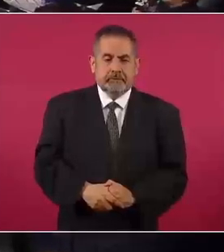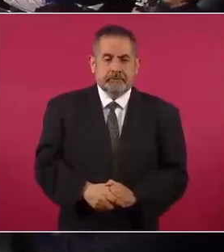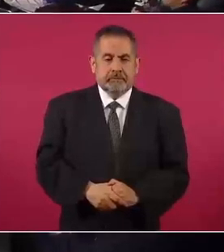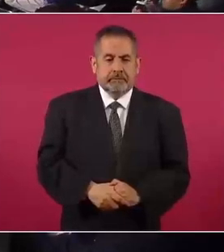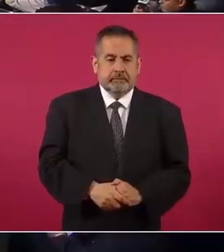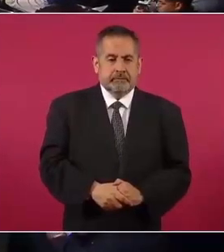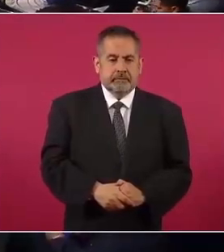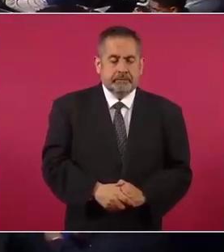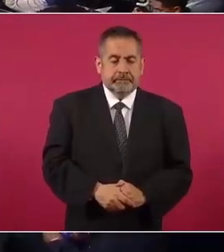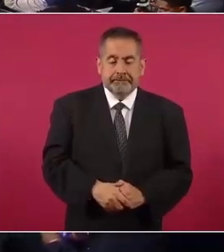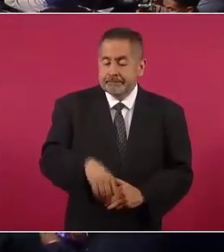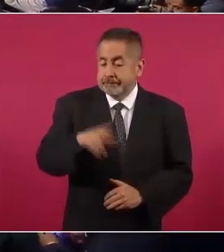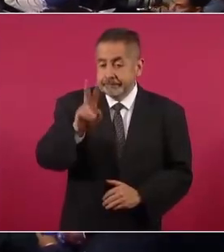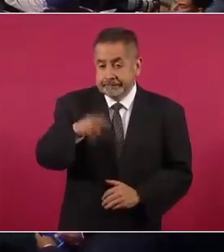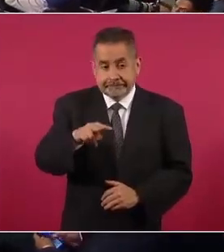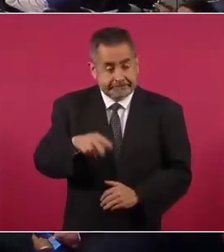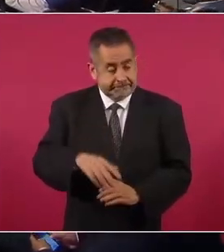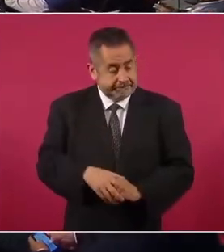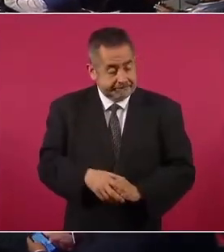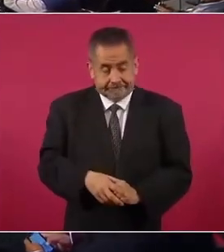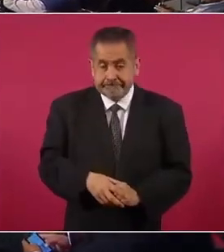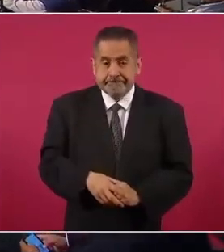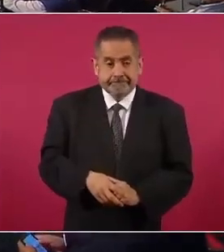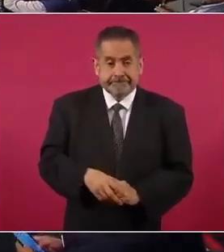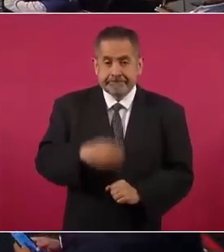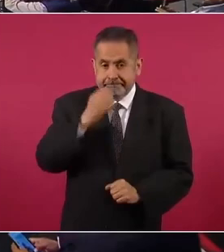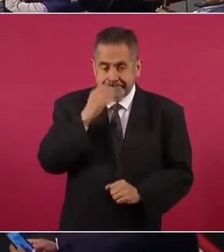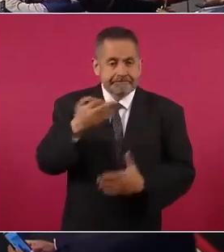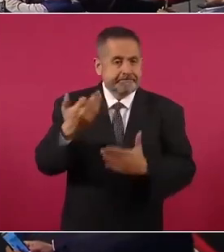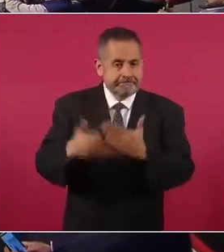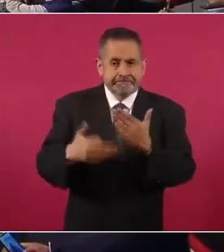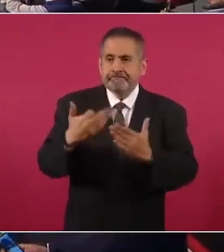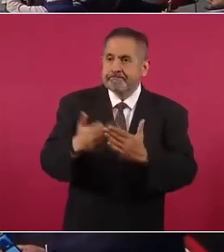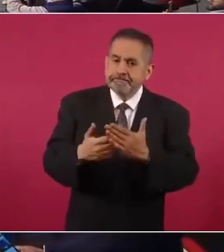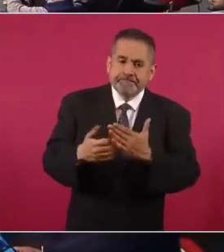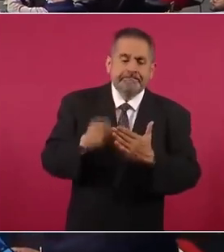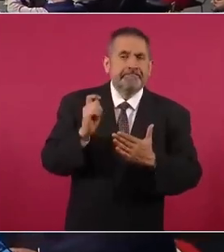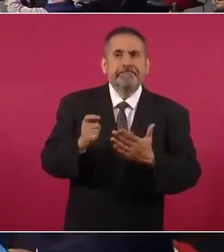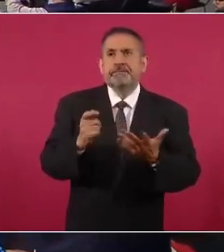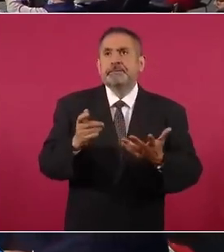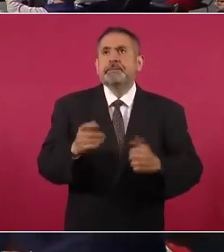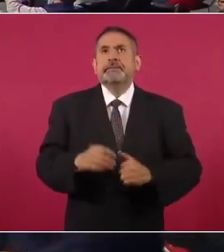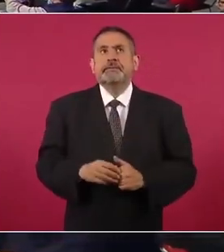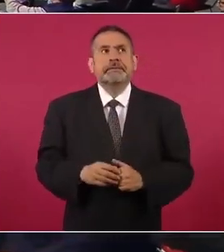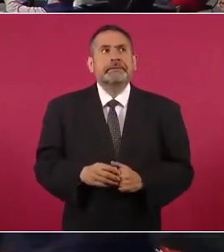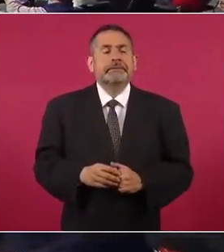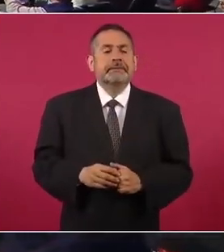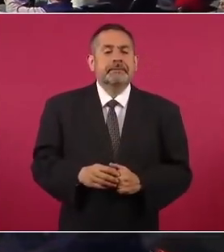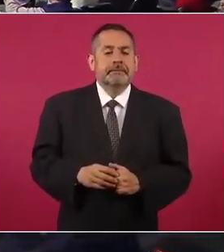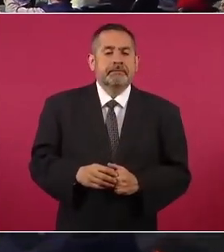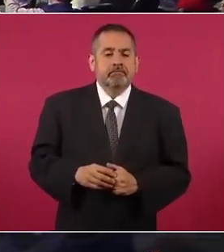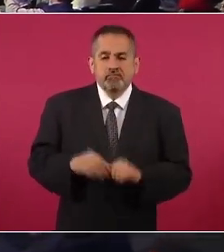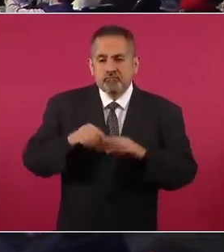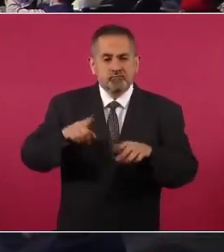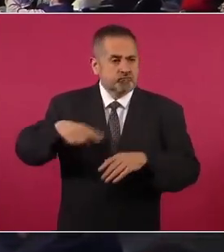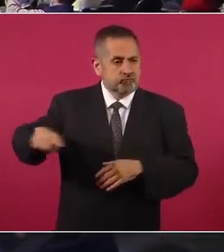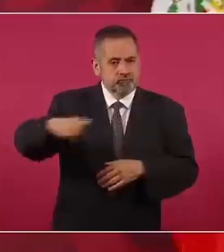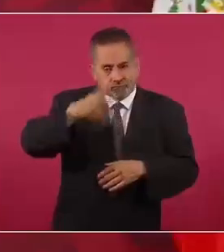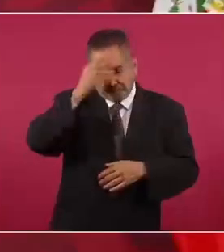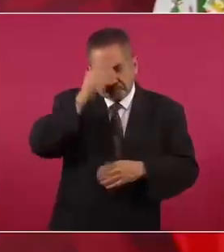Es que la verdad, sí hace falta educar.